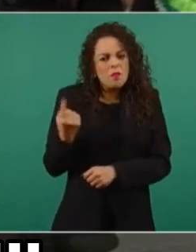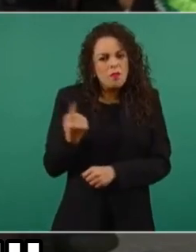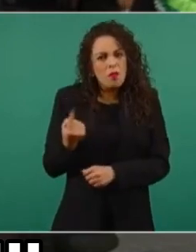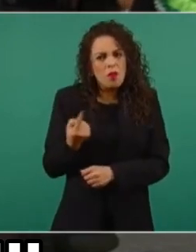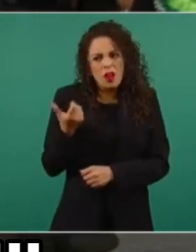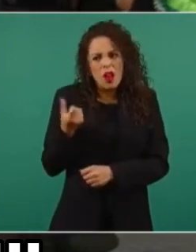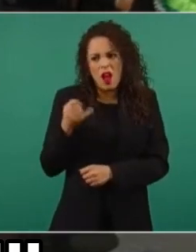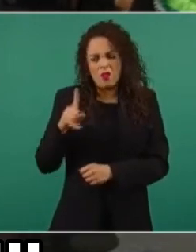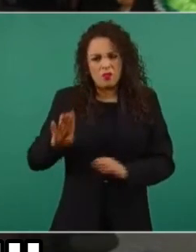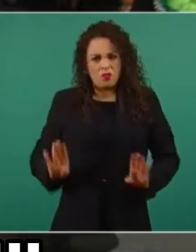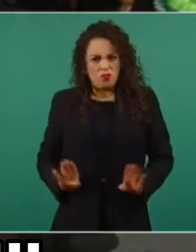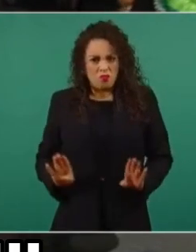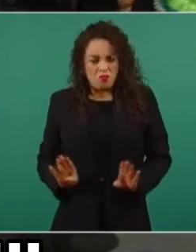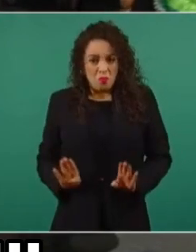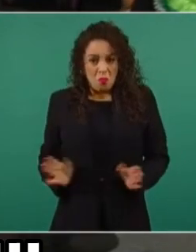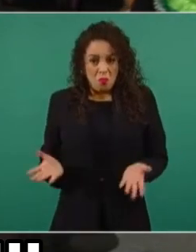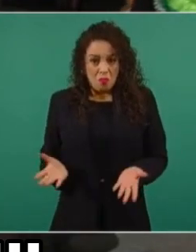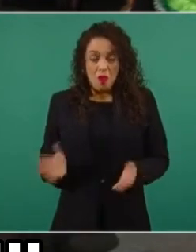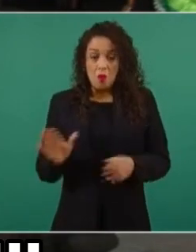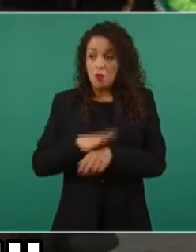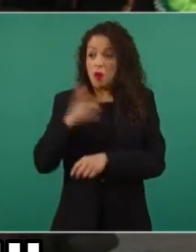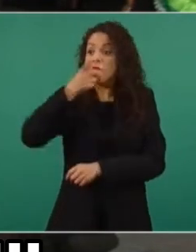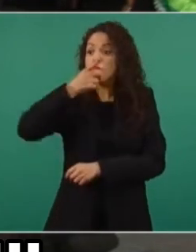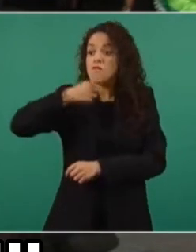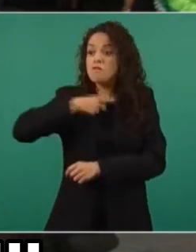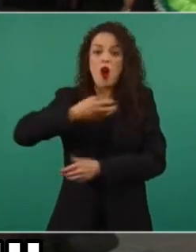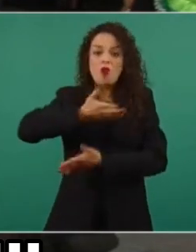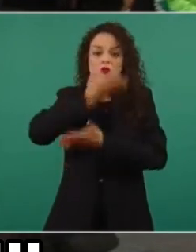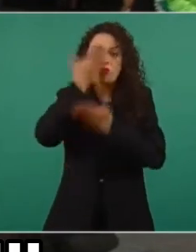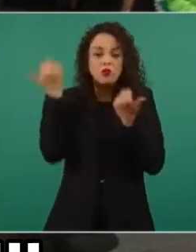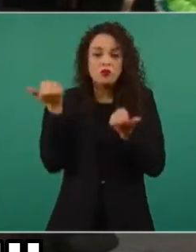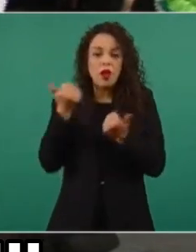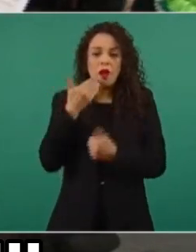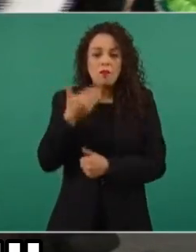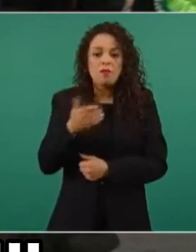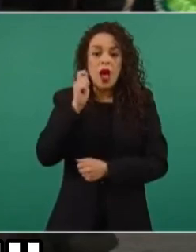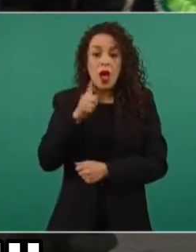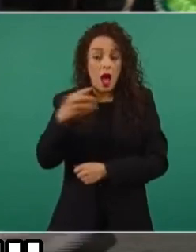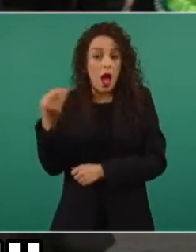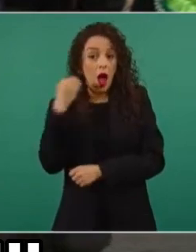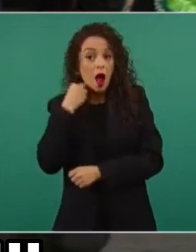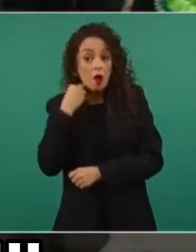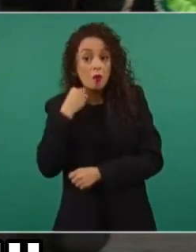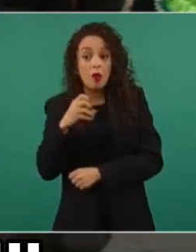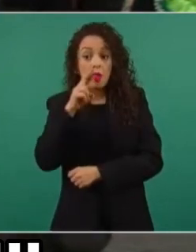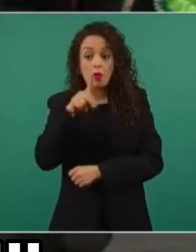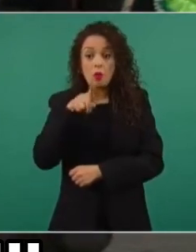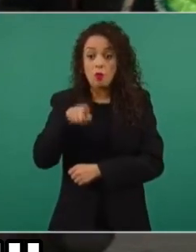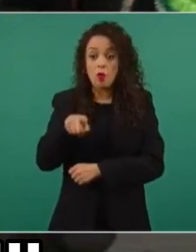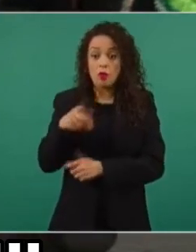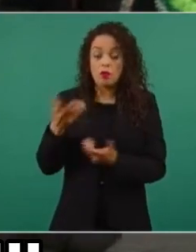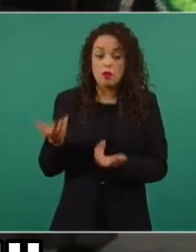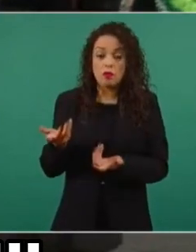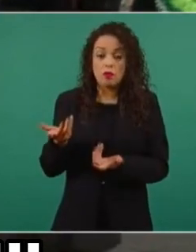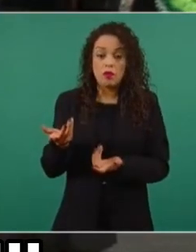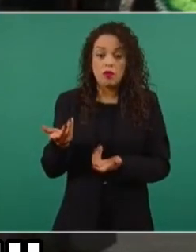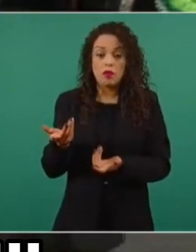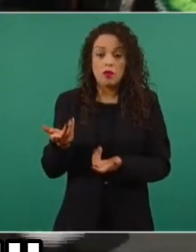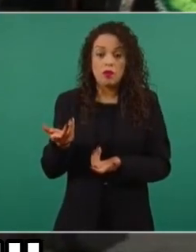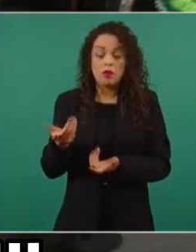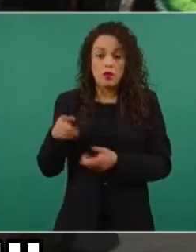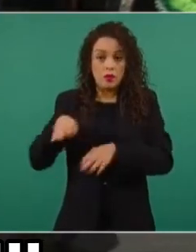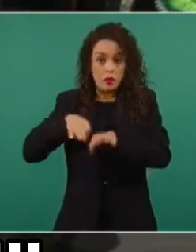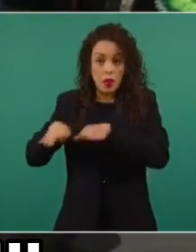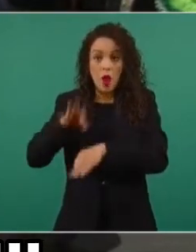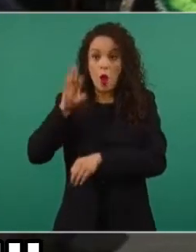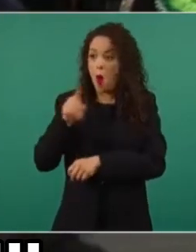no me supieron decir si fue como abogado laborista o empresarial, no sabemos. Yo